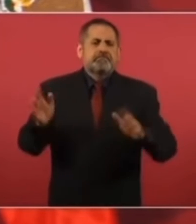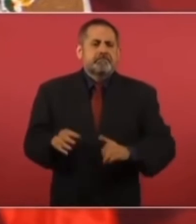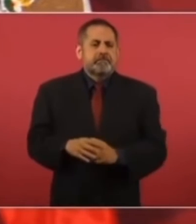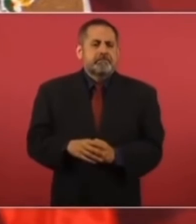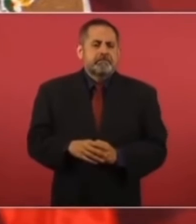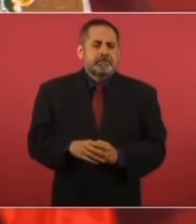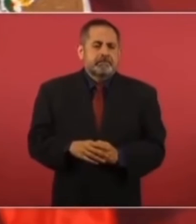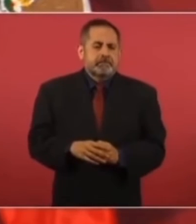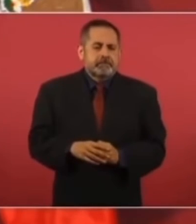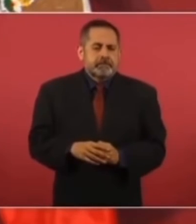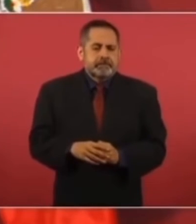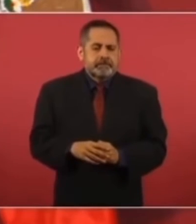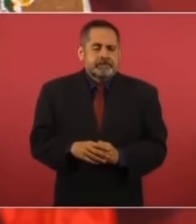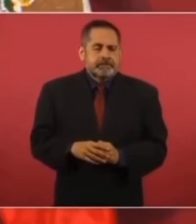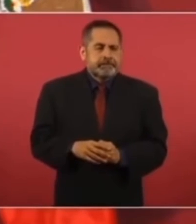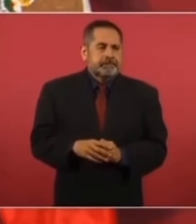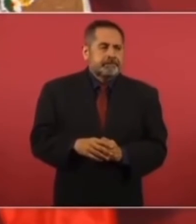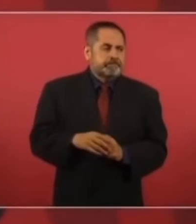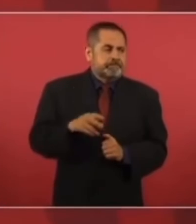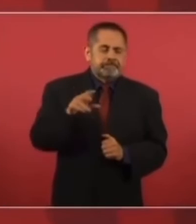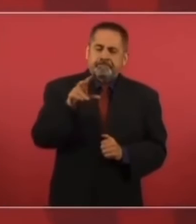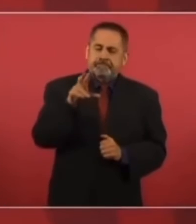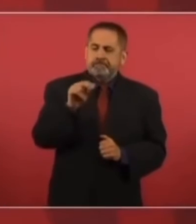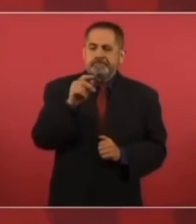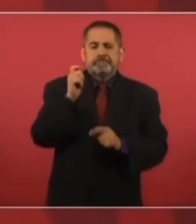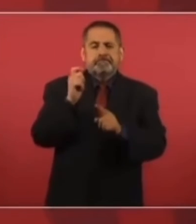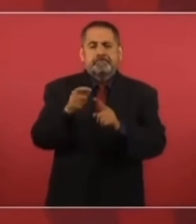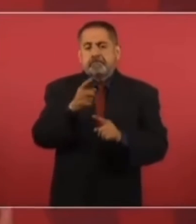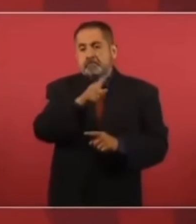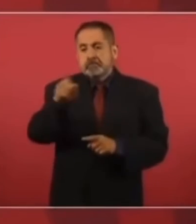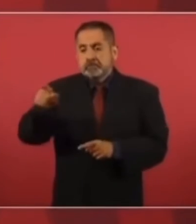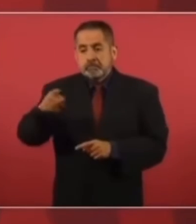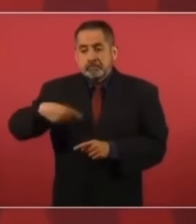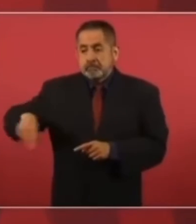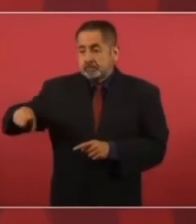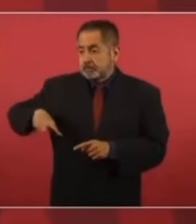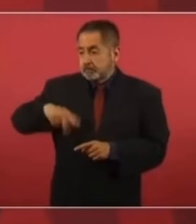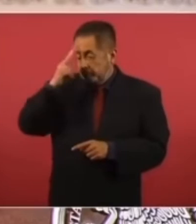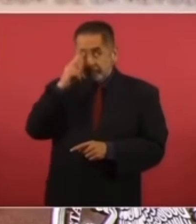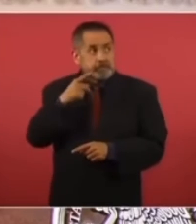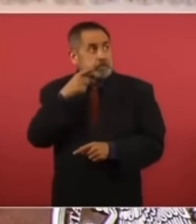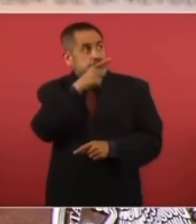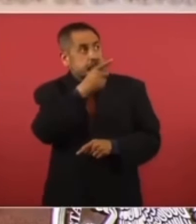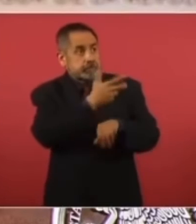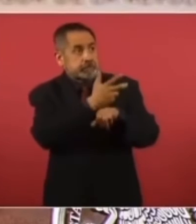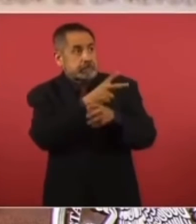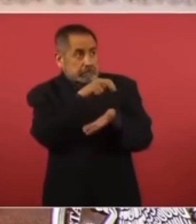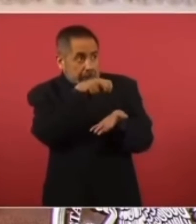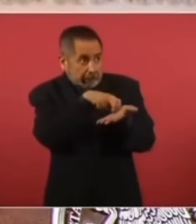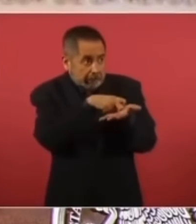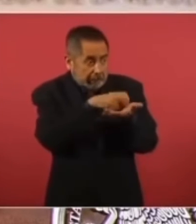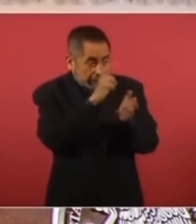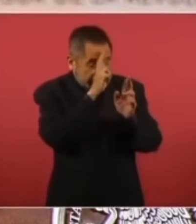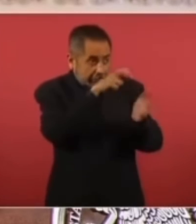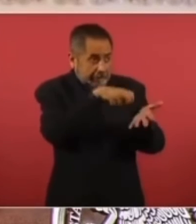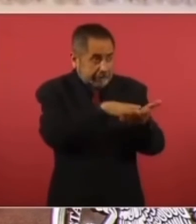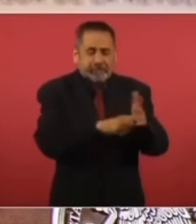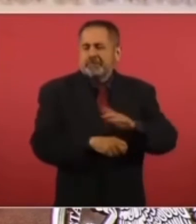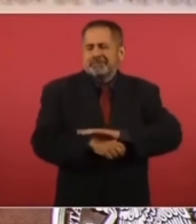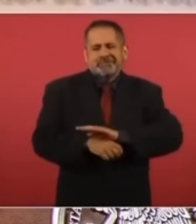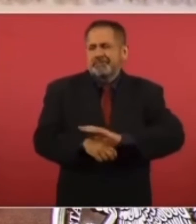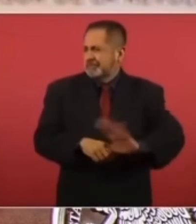Ya no es el tiempo de que se arrodillaban los